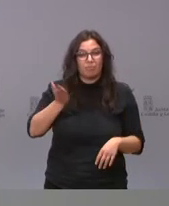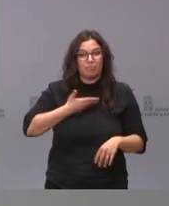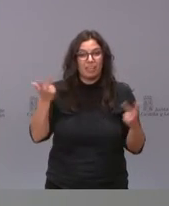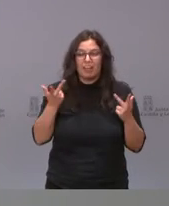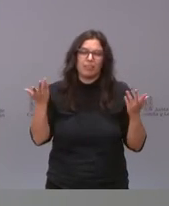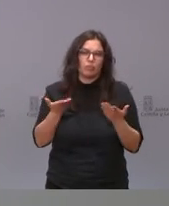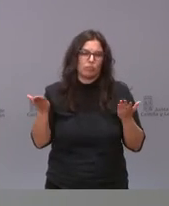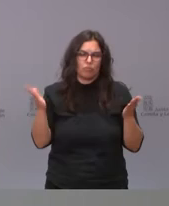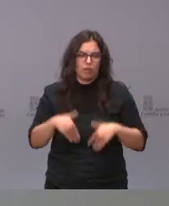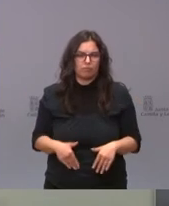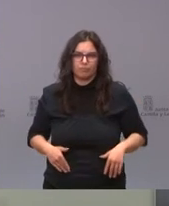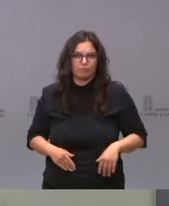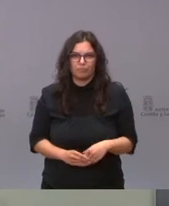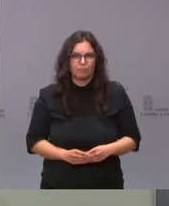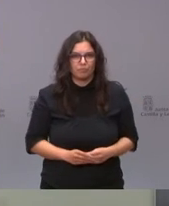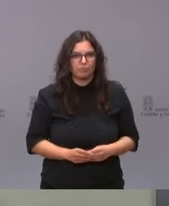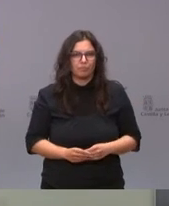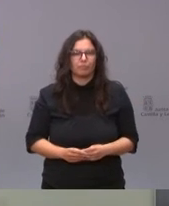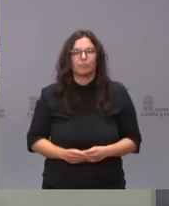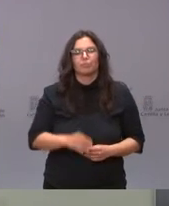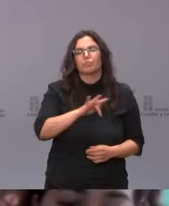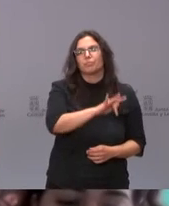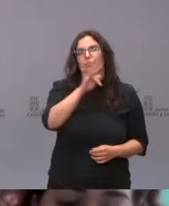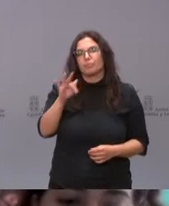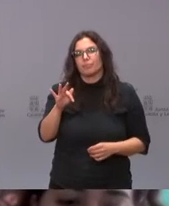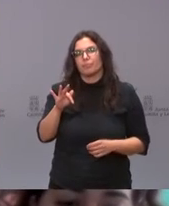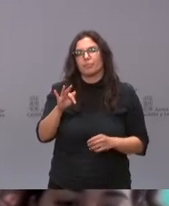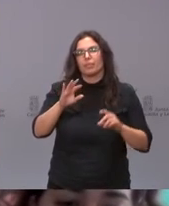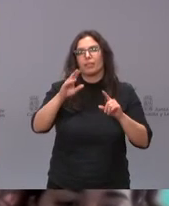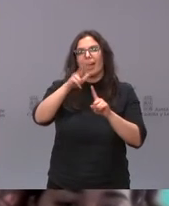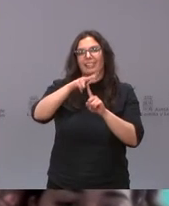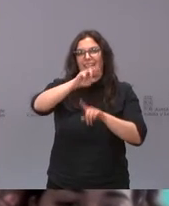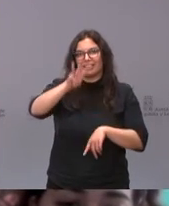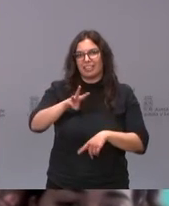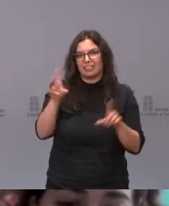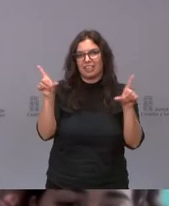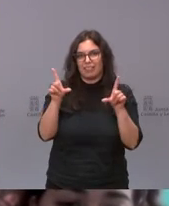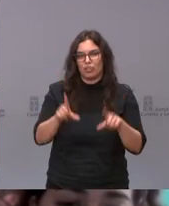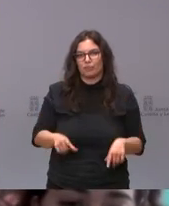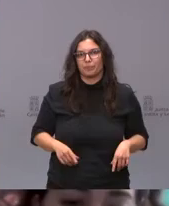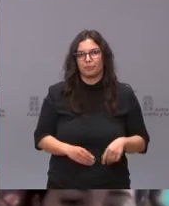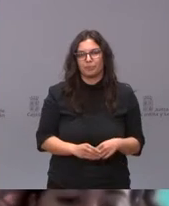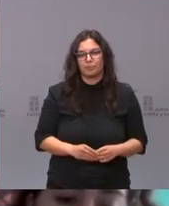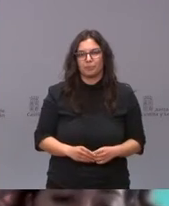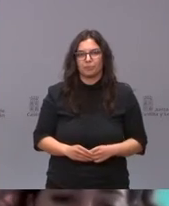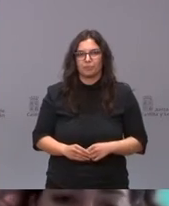no tenemos silvia gonzález de antena 3 televisión cuando quieras adelante